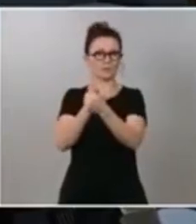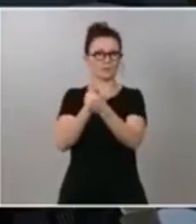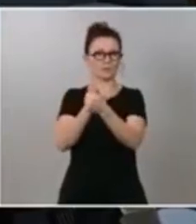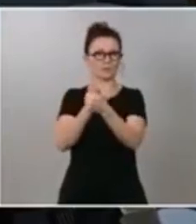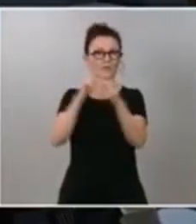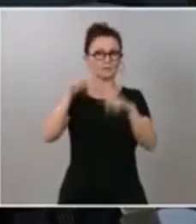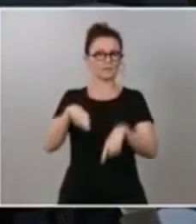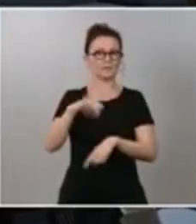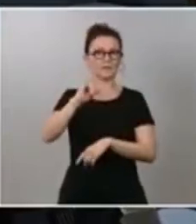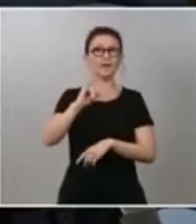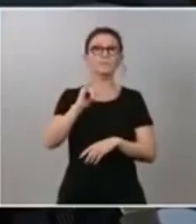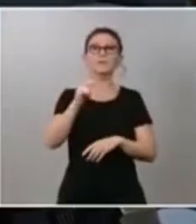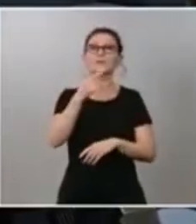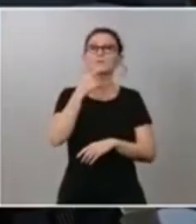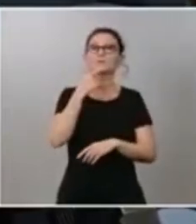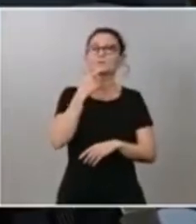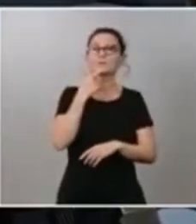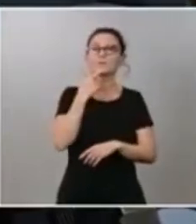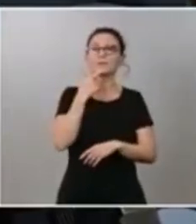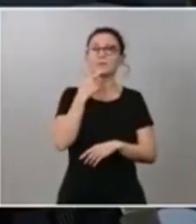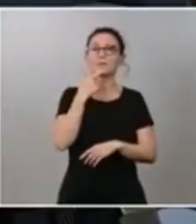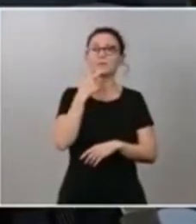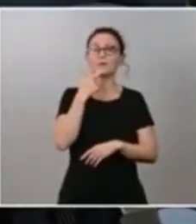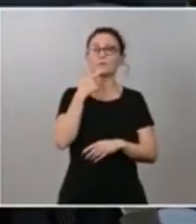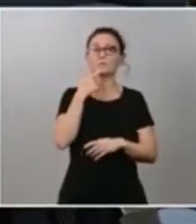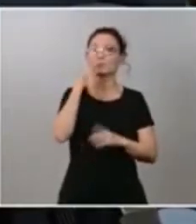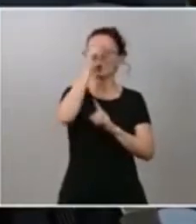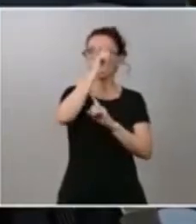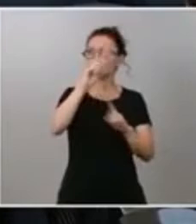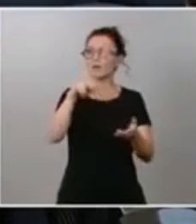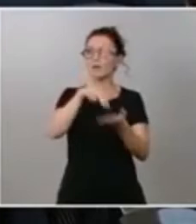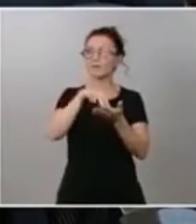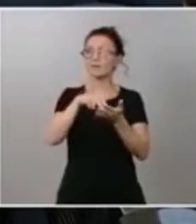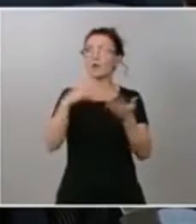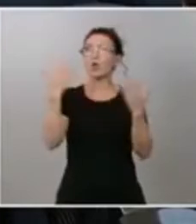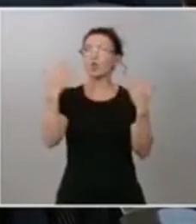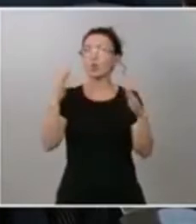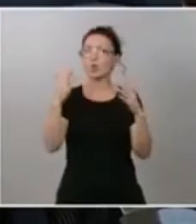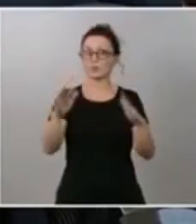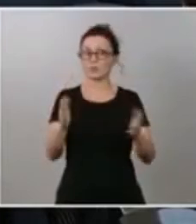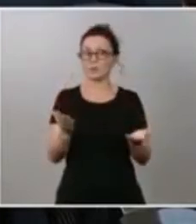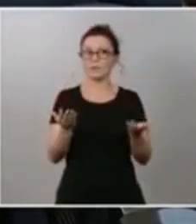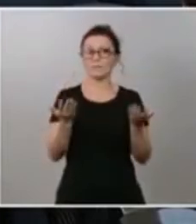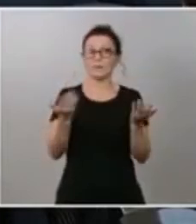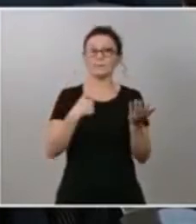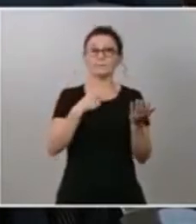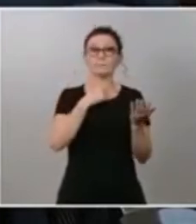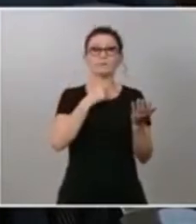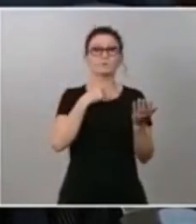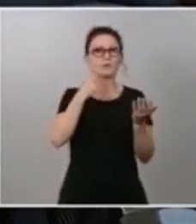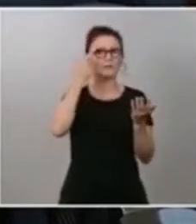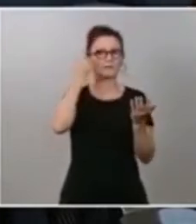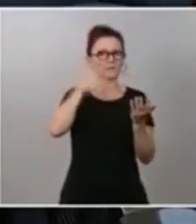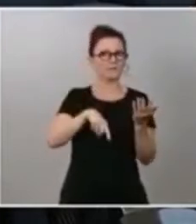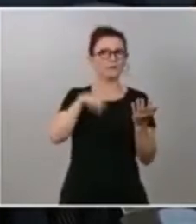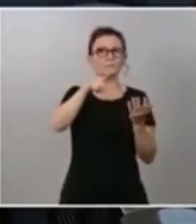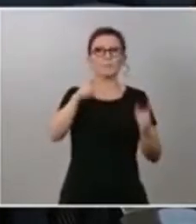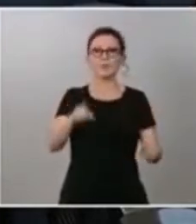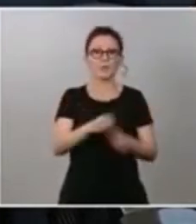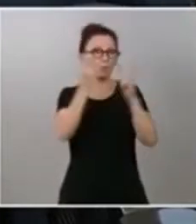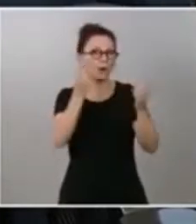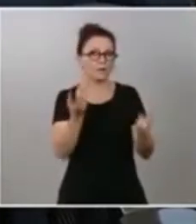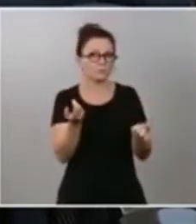acerca de dónde está me gustaría saber si le da igual dónde está si le da igual que esté en